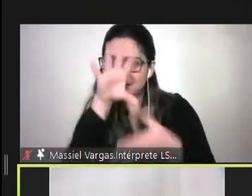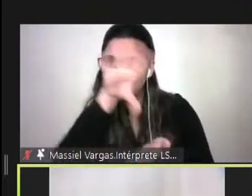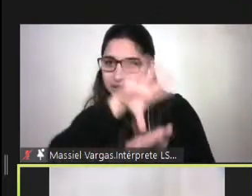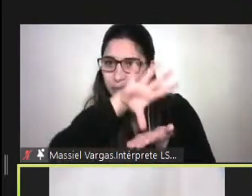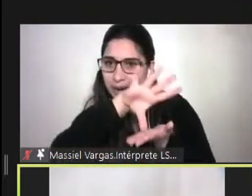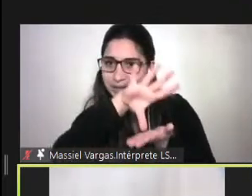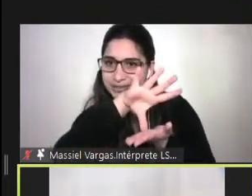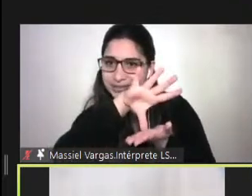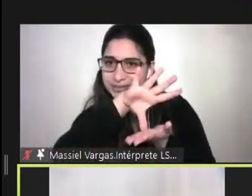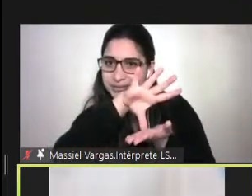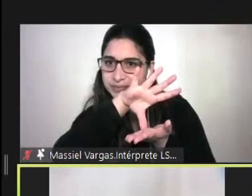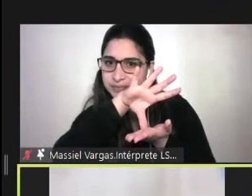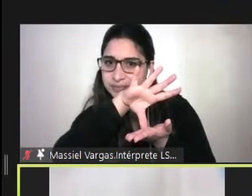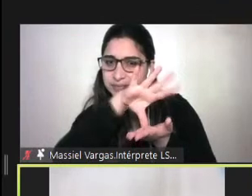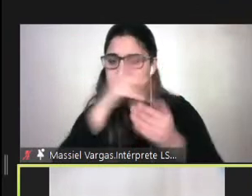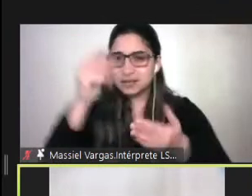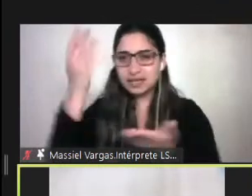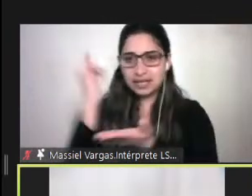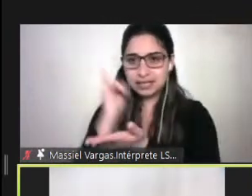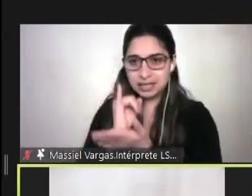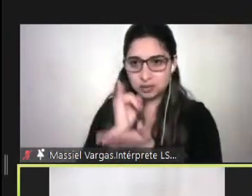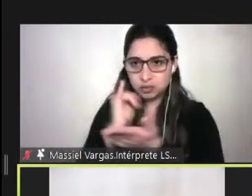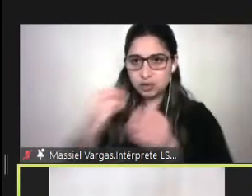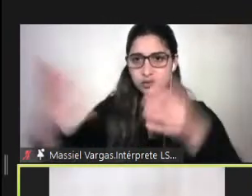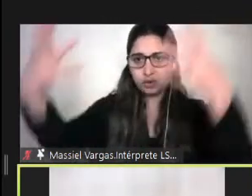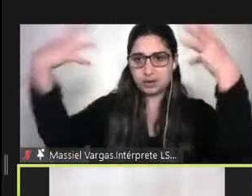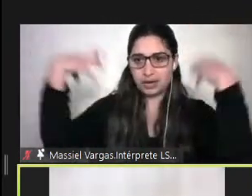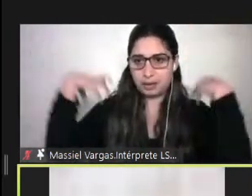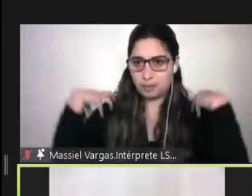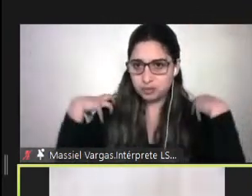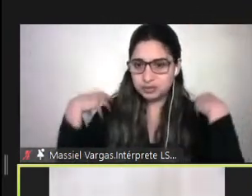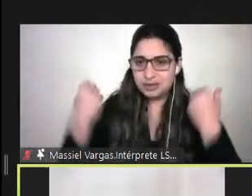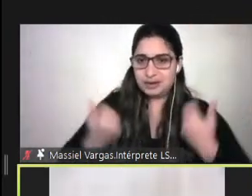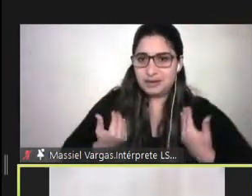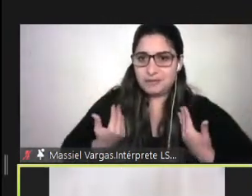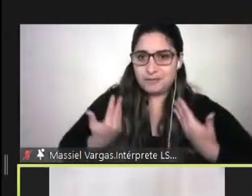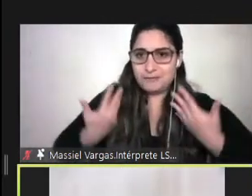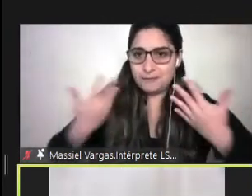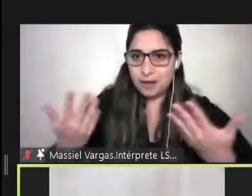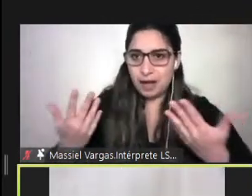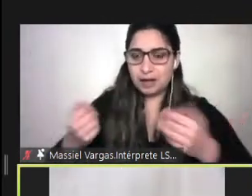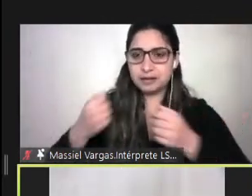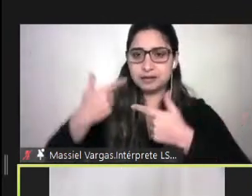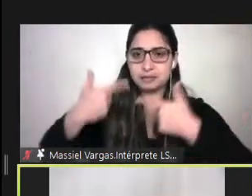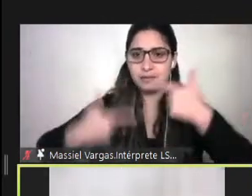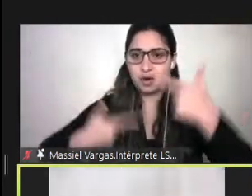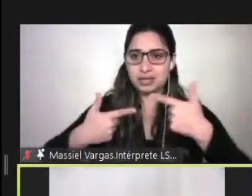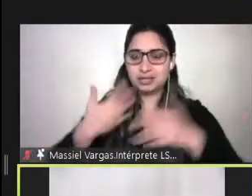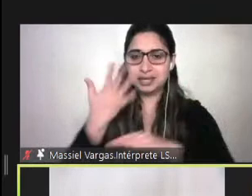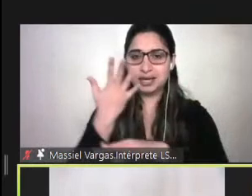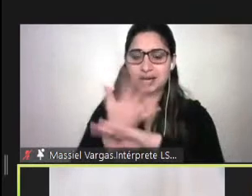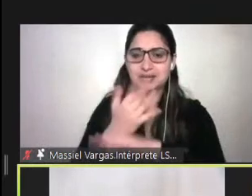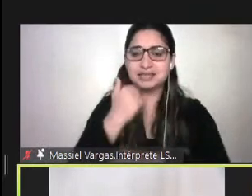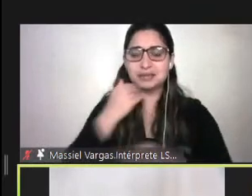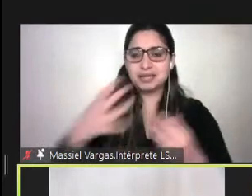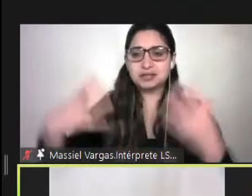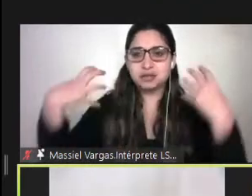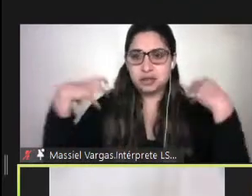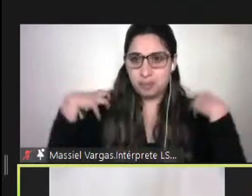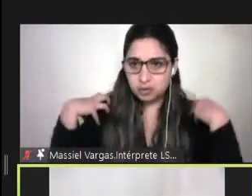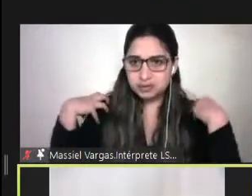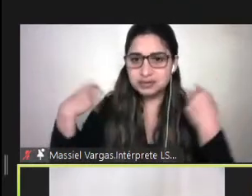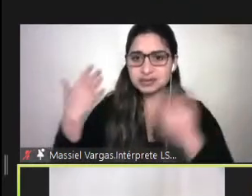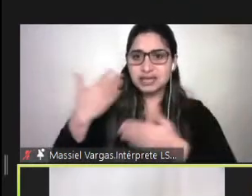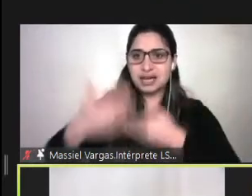tanto si bien las instituciones son las responsables de impulsar políticas son las responsables de promover